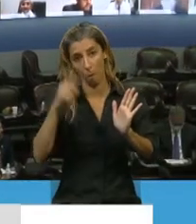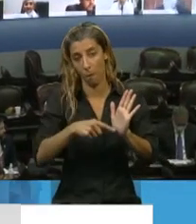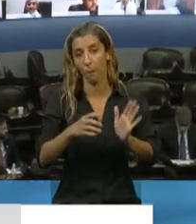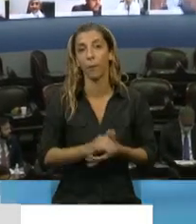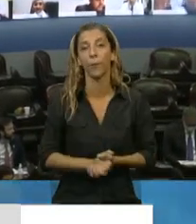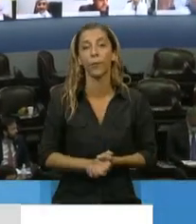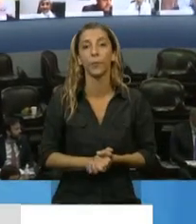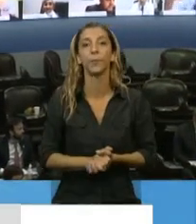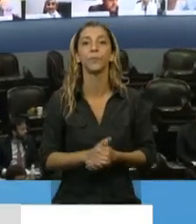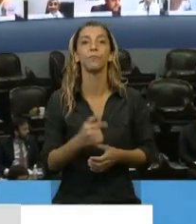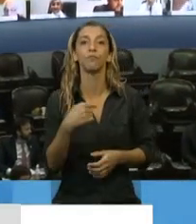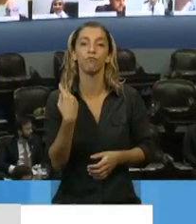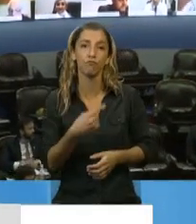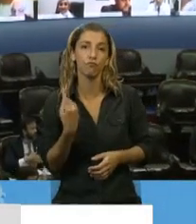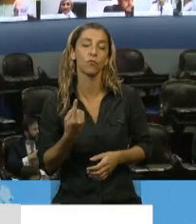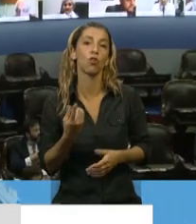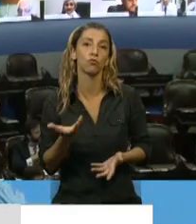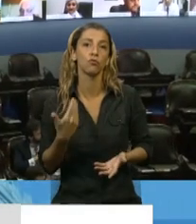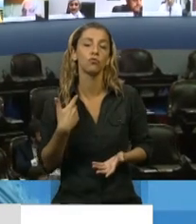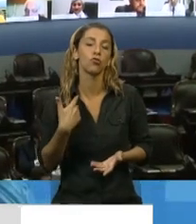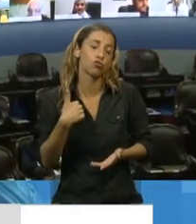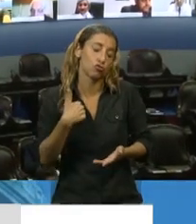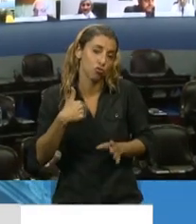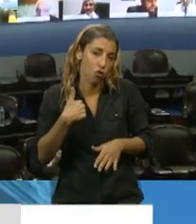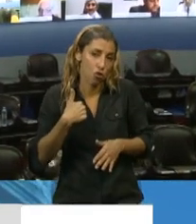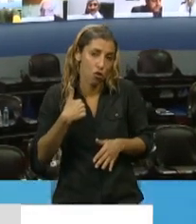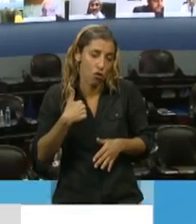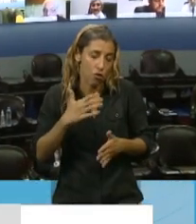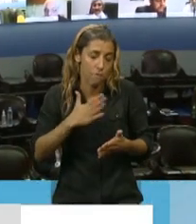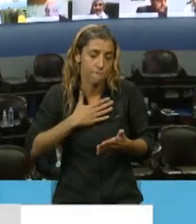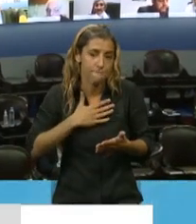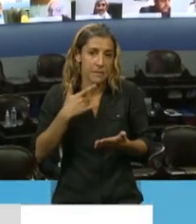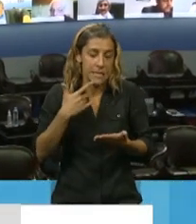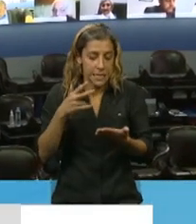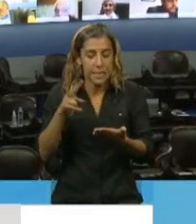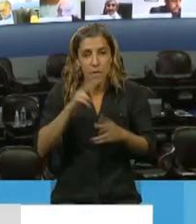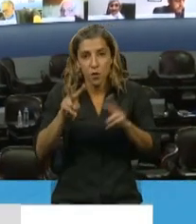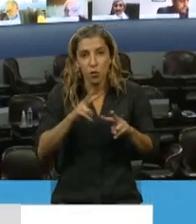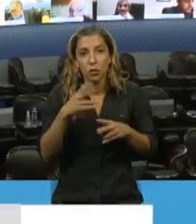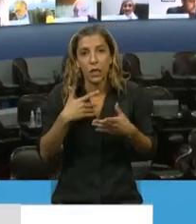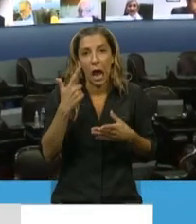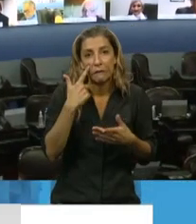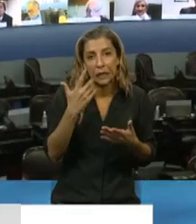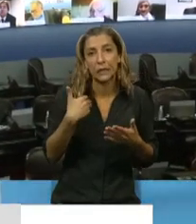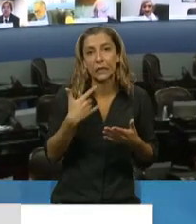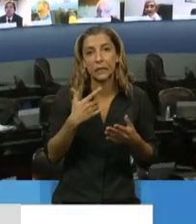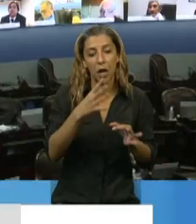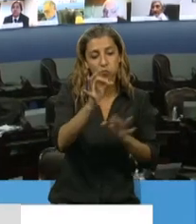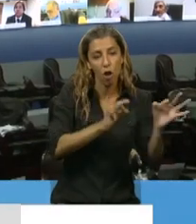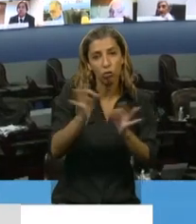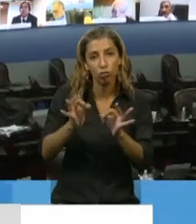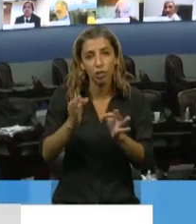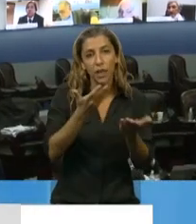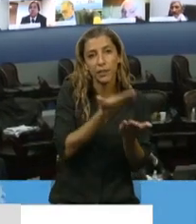tratar de lograr unificar el conjunto de los proyectos